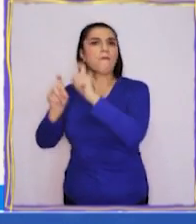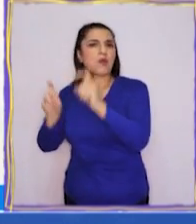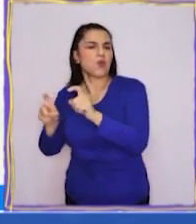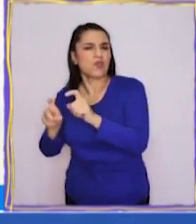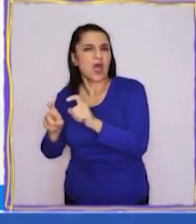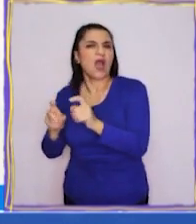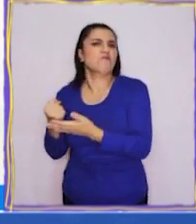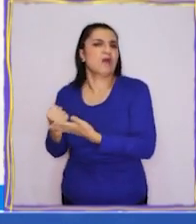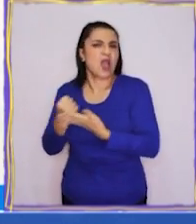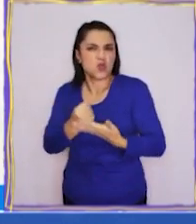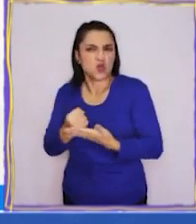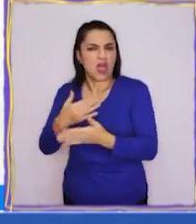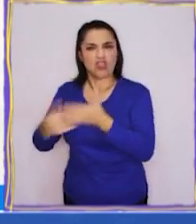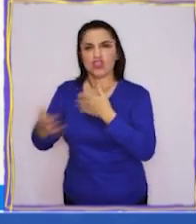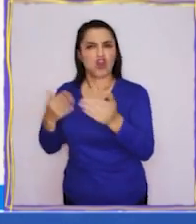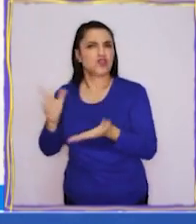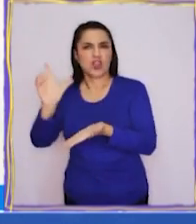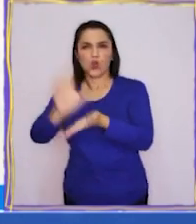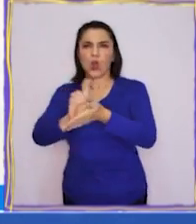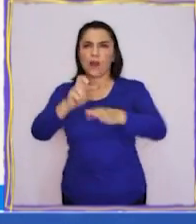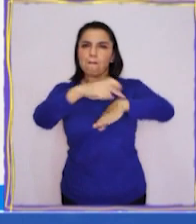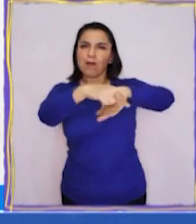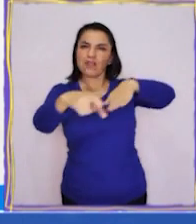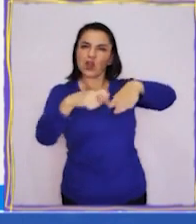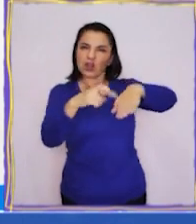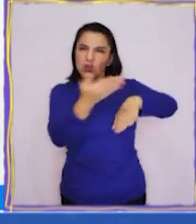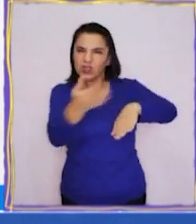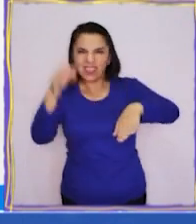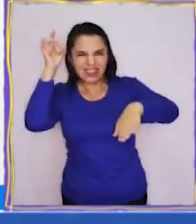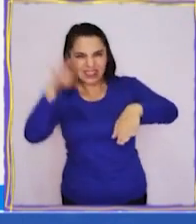ubicada la historia. ¿Ustedes saben dónde está ubicada la Patagonia?